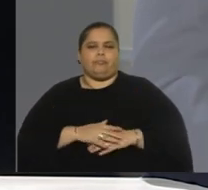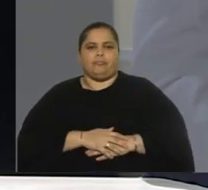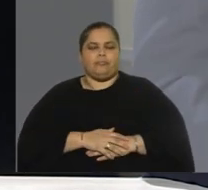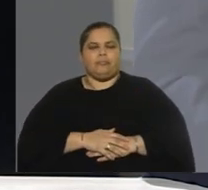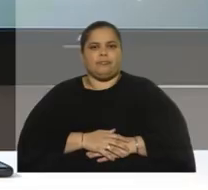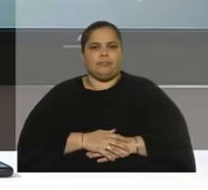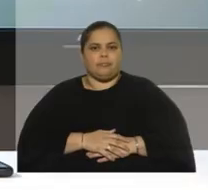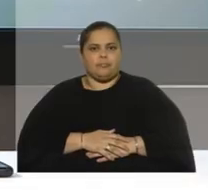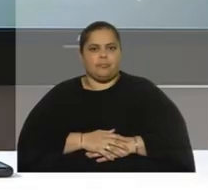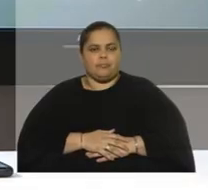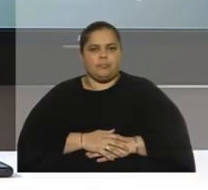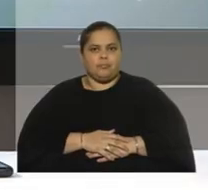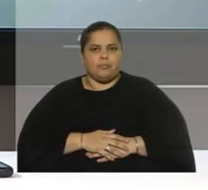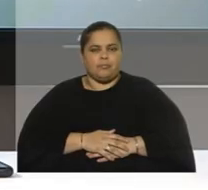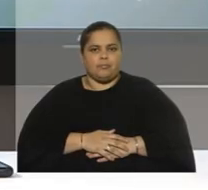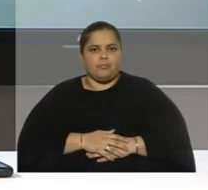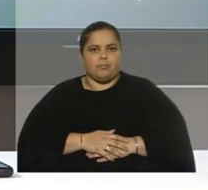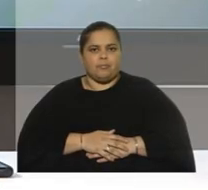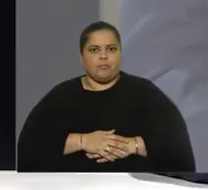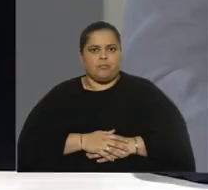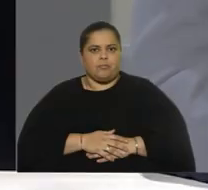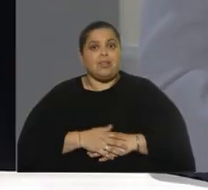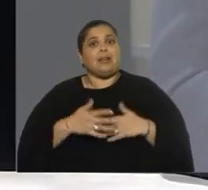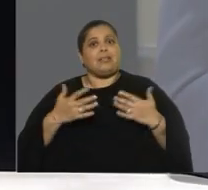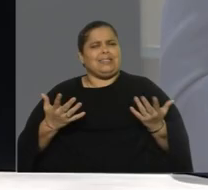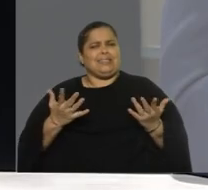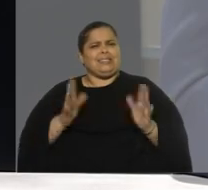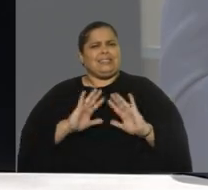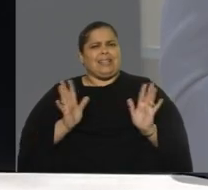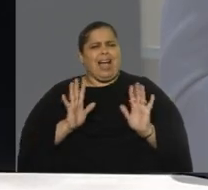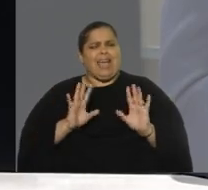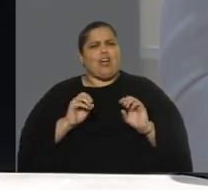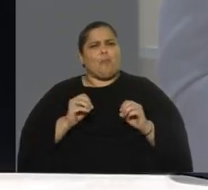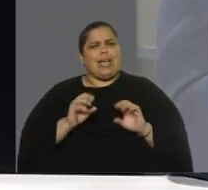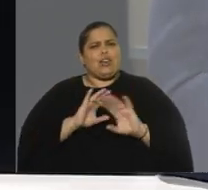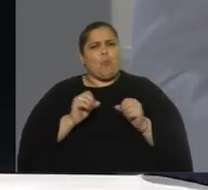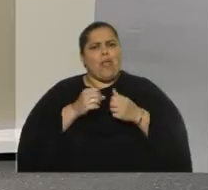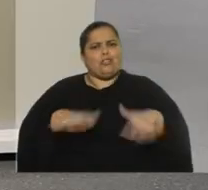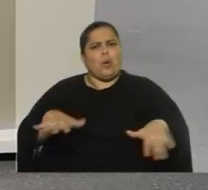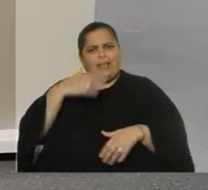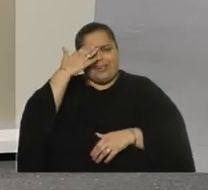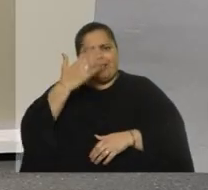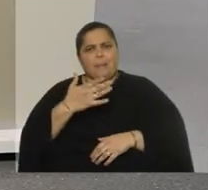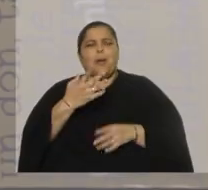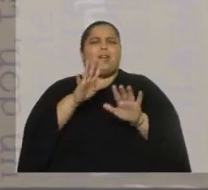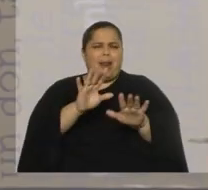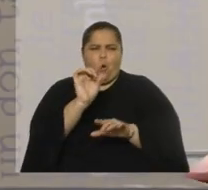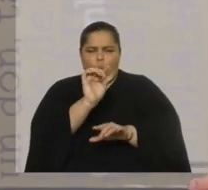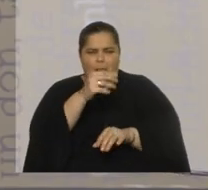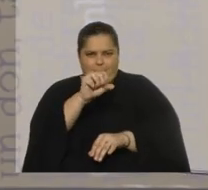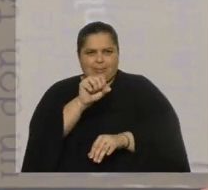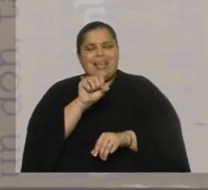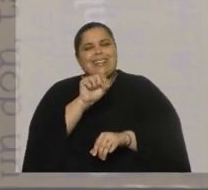nos instalamos en el hoy, mejor, porque es como que no puedo soltar el frente a ambos, le hago una más justita, no es el frente, pero ese